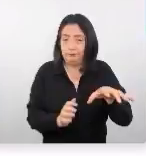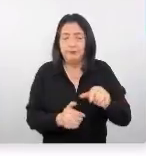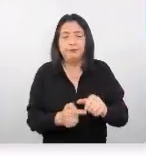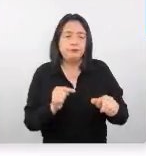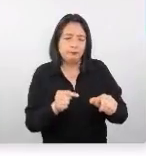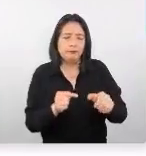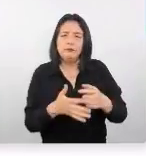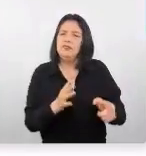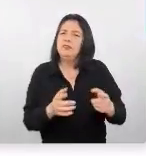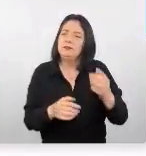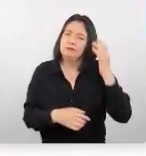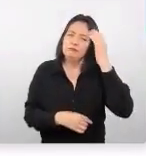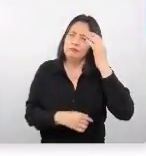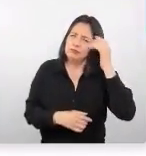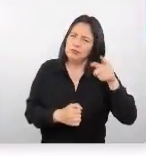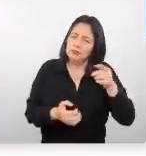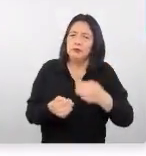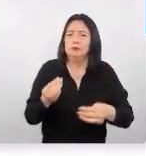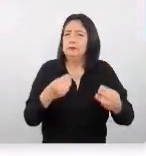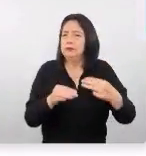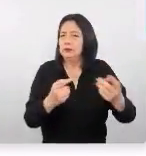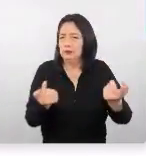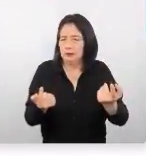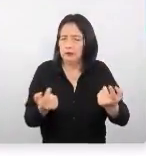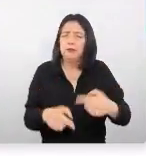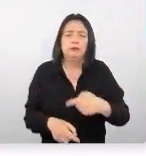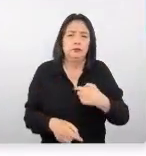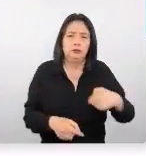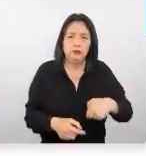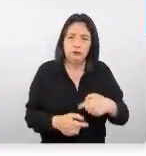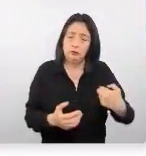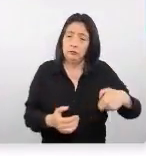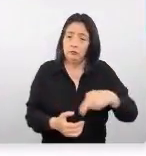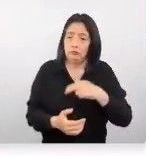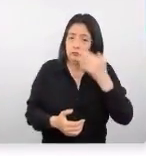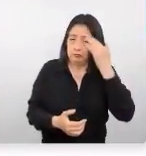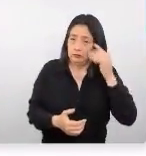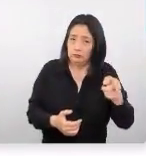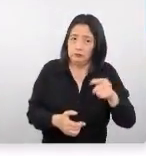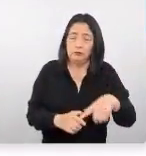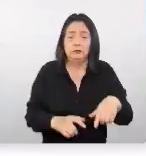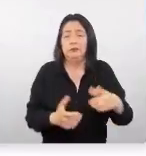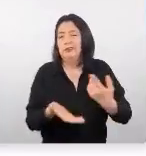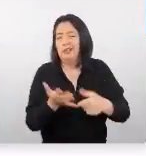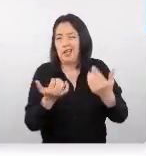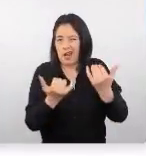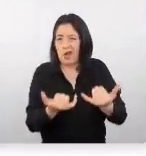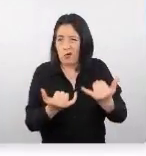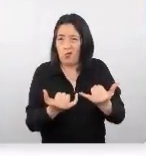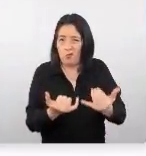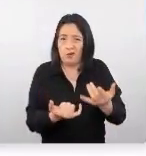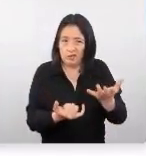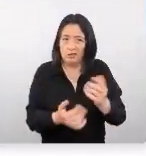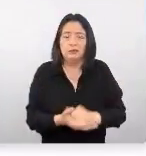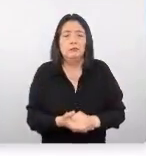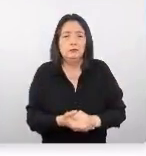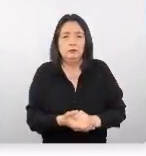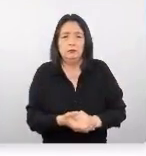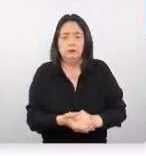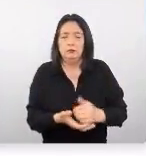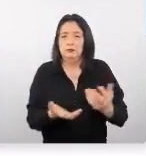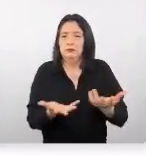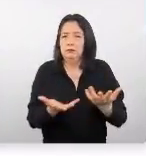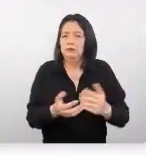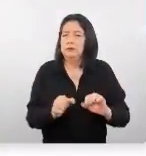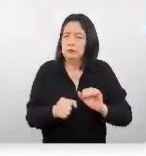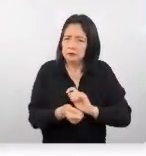diversas restricciones en el mercado chino. Pero como nosotros sabemos, esta es una fotografía actual, ¿sí? Entonces, ello va a